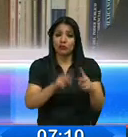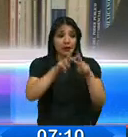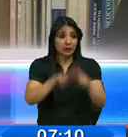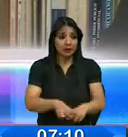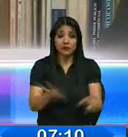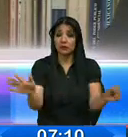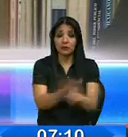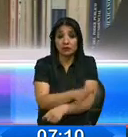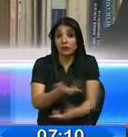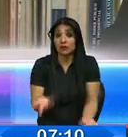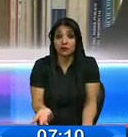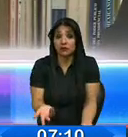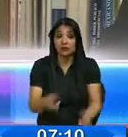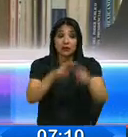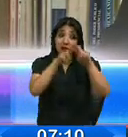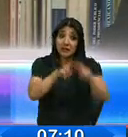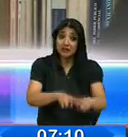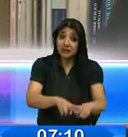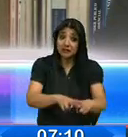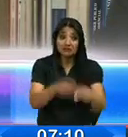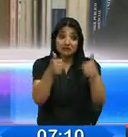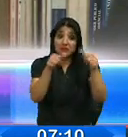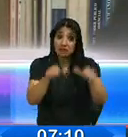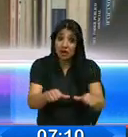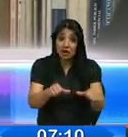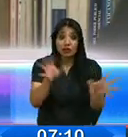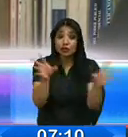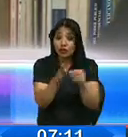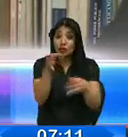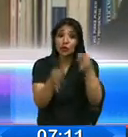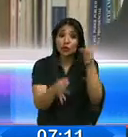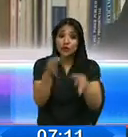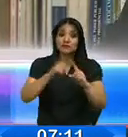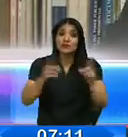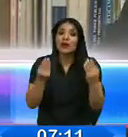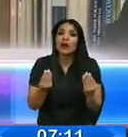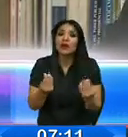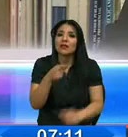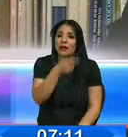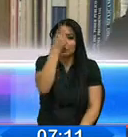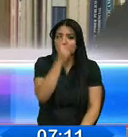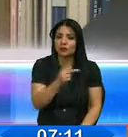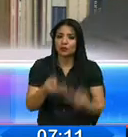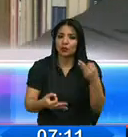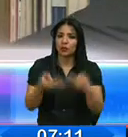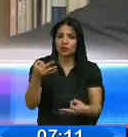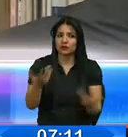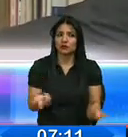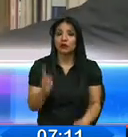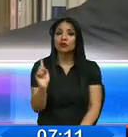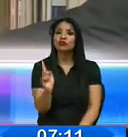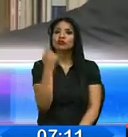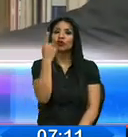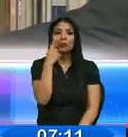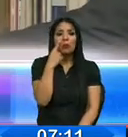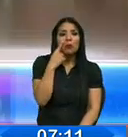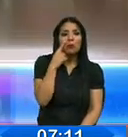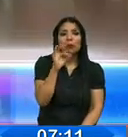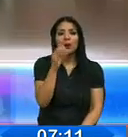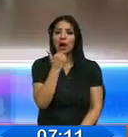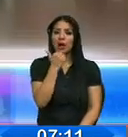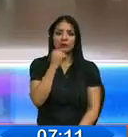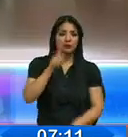todo porque uno diría si quiero revisar el aspecto cualitativo yo no puedo tomar solamente un muestreo pues.